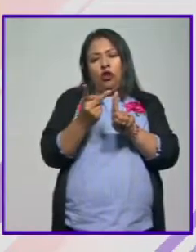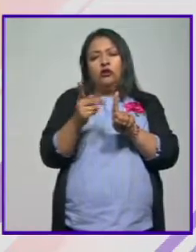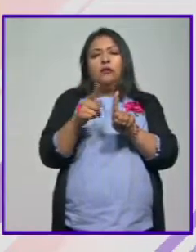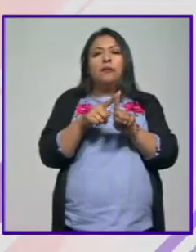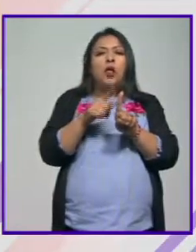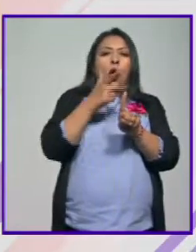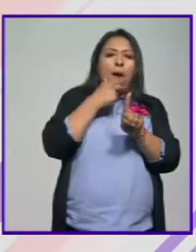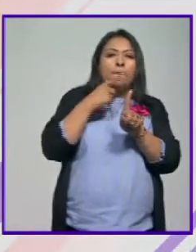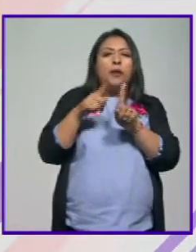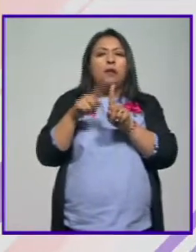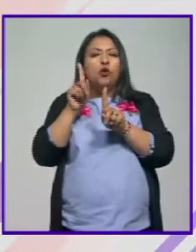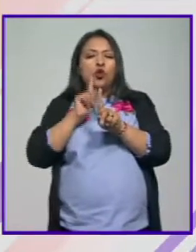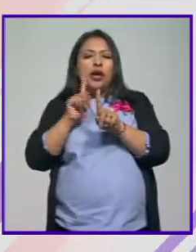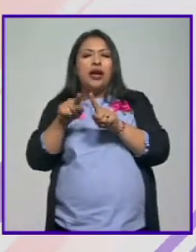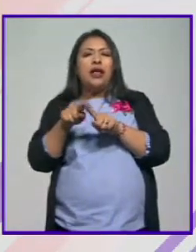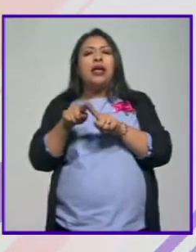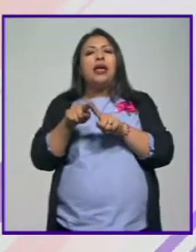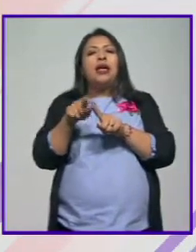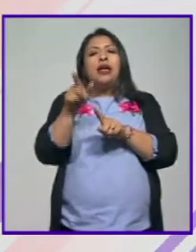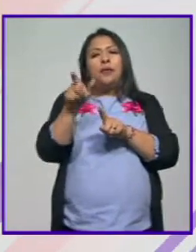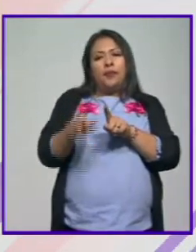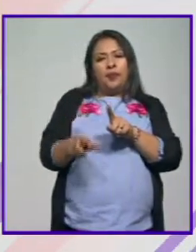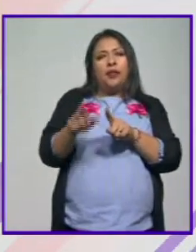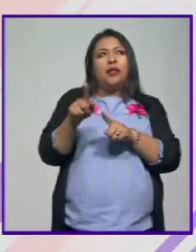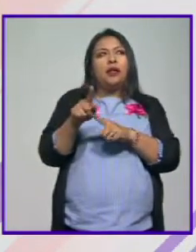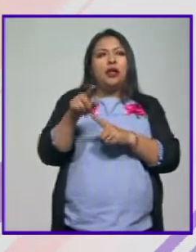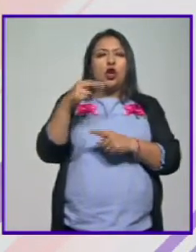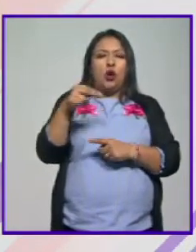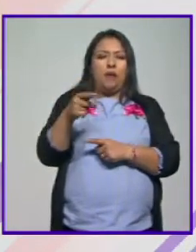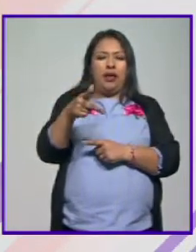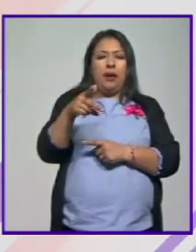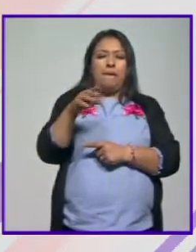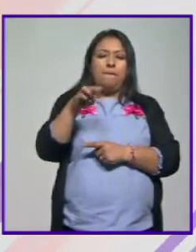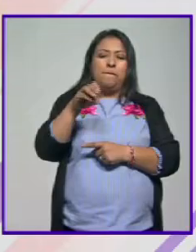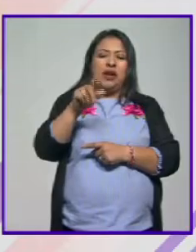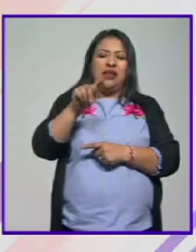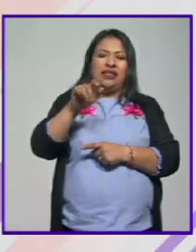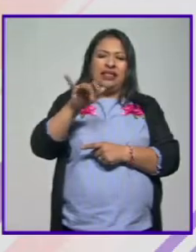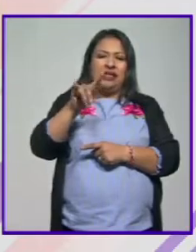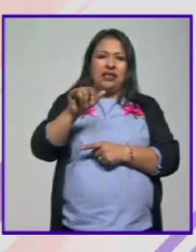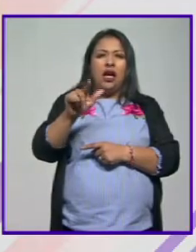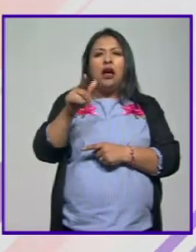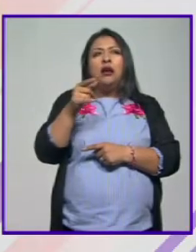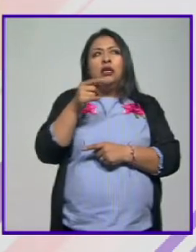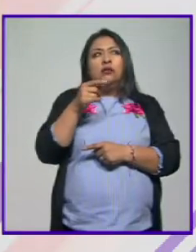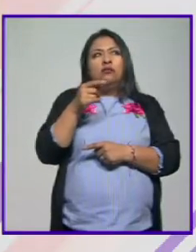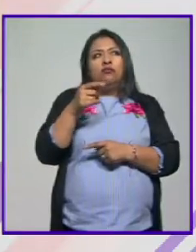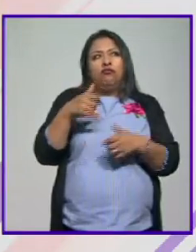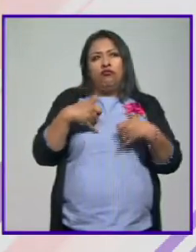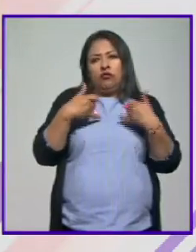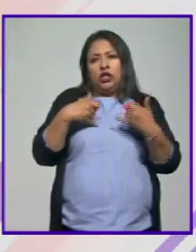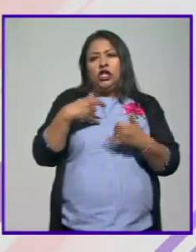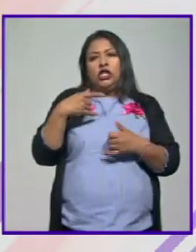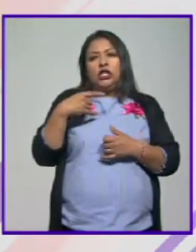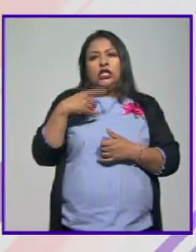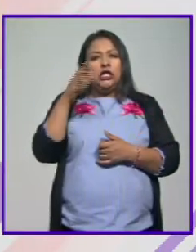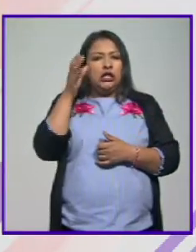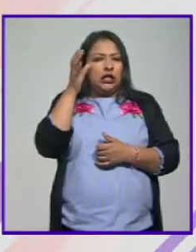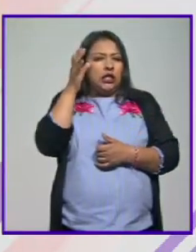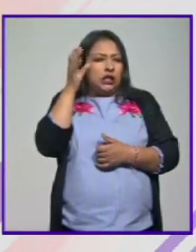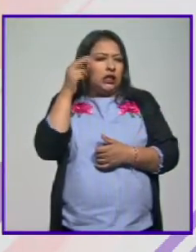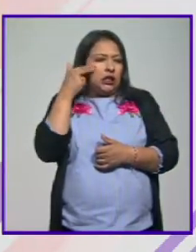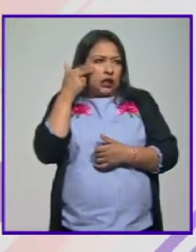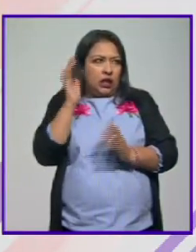en este caso es este personaje que es Martita que es una chica de origen chino entonces